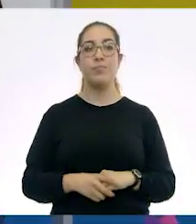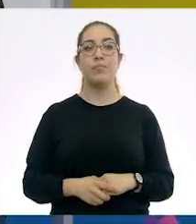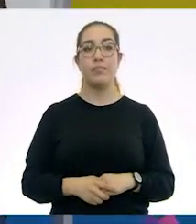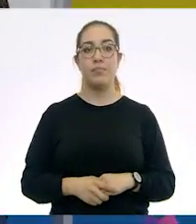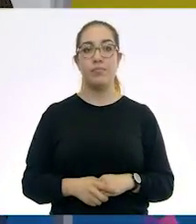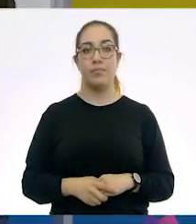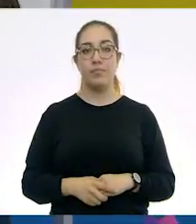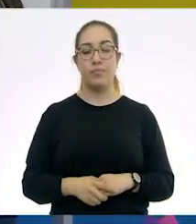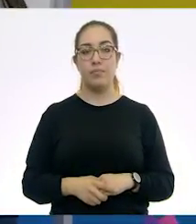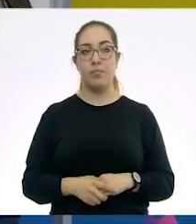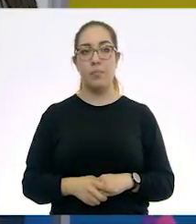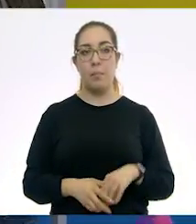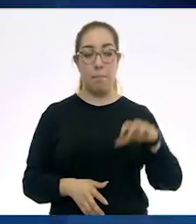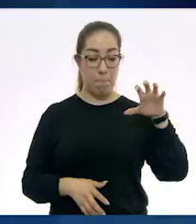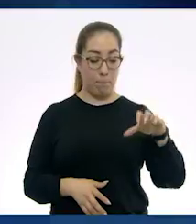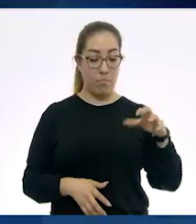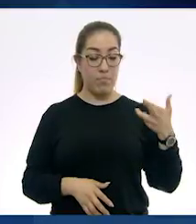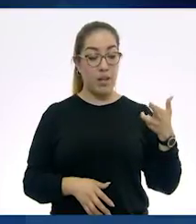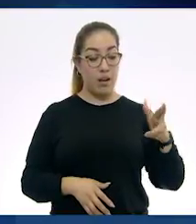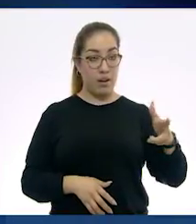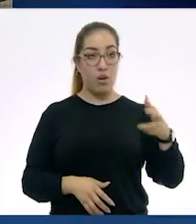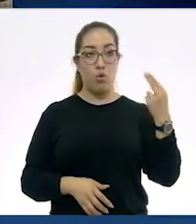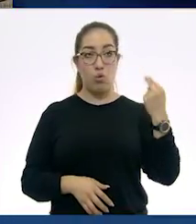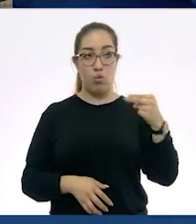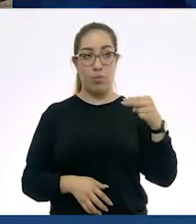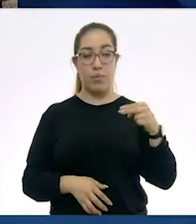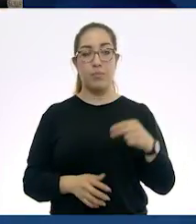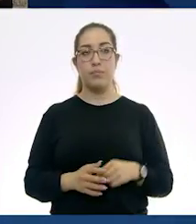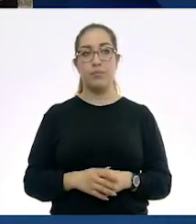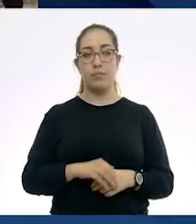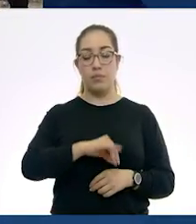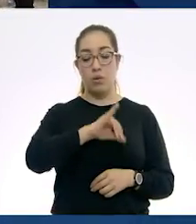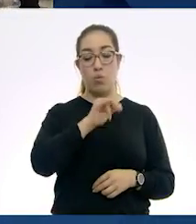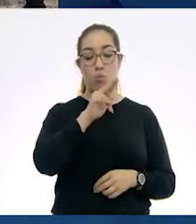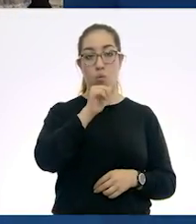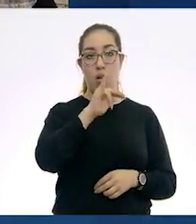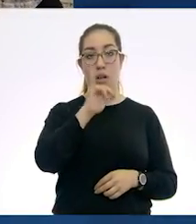Por un lado tenemos el río Hwangho.